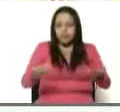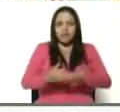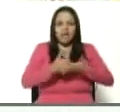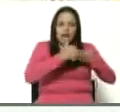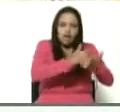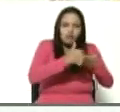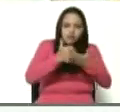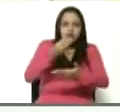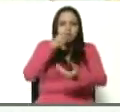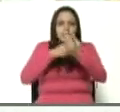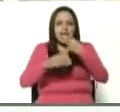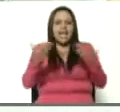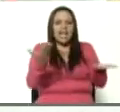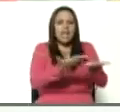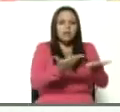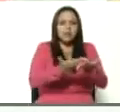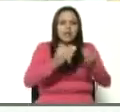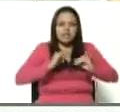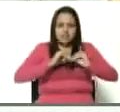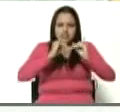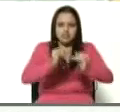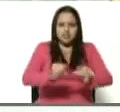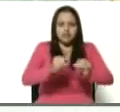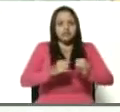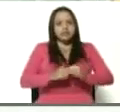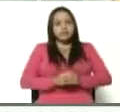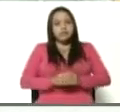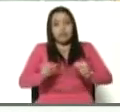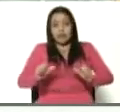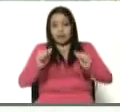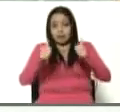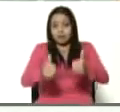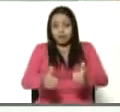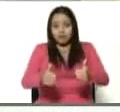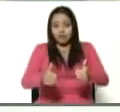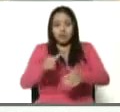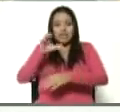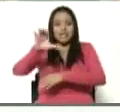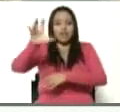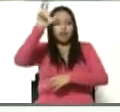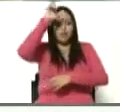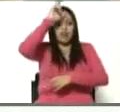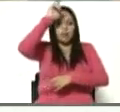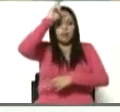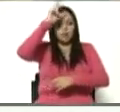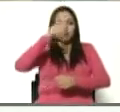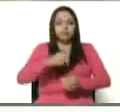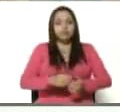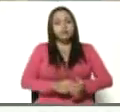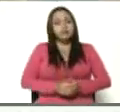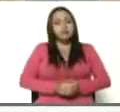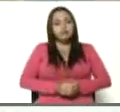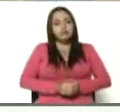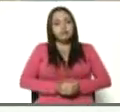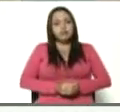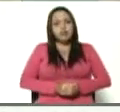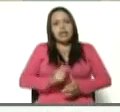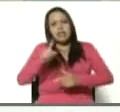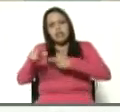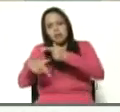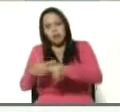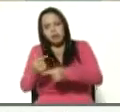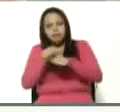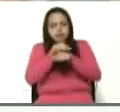alimentaria a las escuelas iniciales. Empezando por el Estado Falcón. Luego iremos